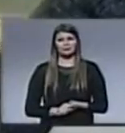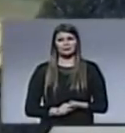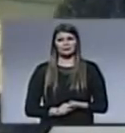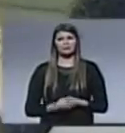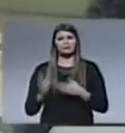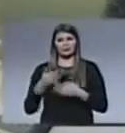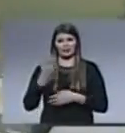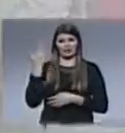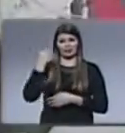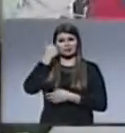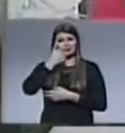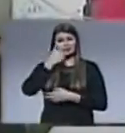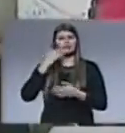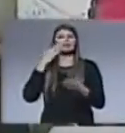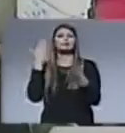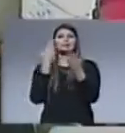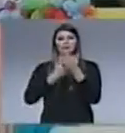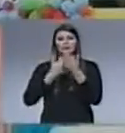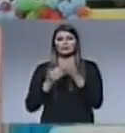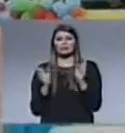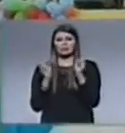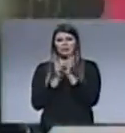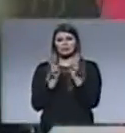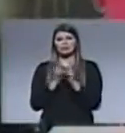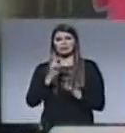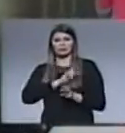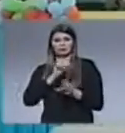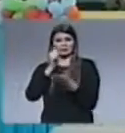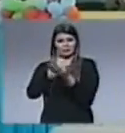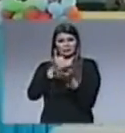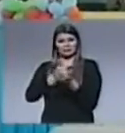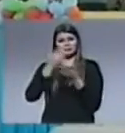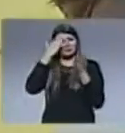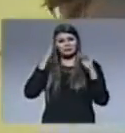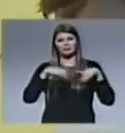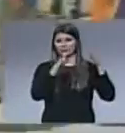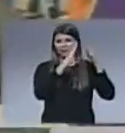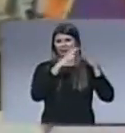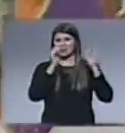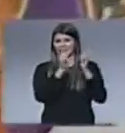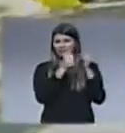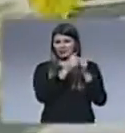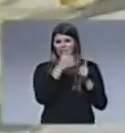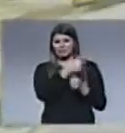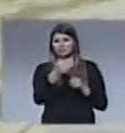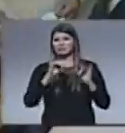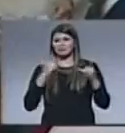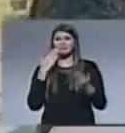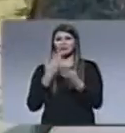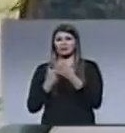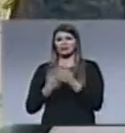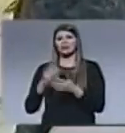El sábado pasado vimos un pequeño resumen de la participación de Hecho en Casa TV en la Expo 2013 de Mariano Roque Alonso.